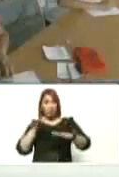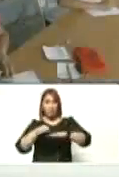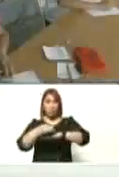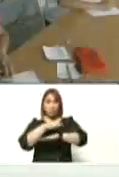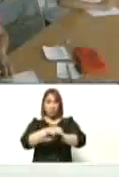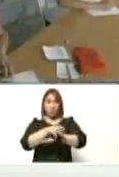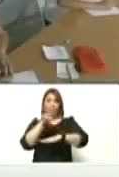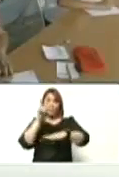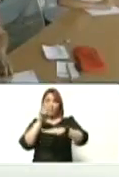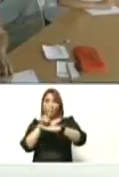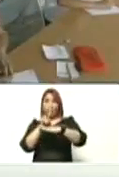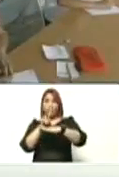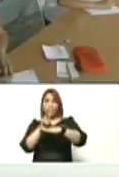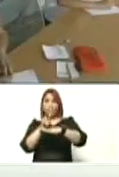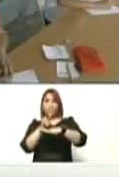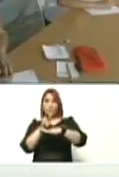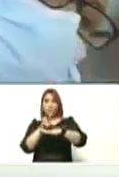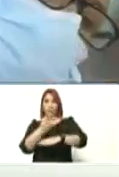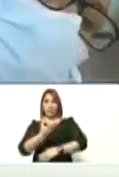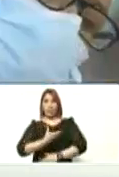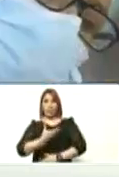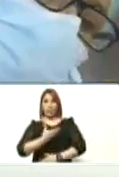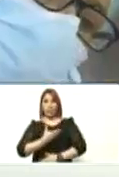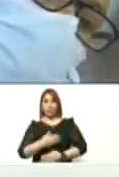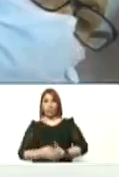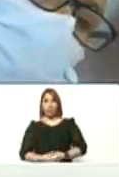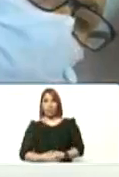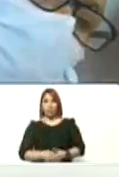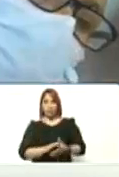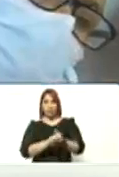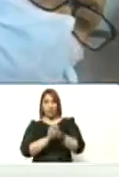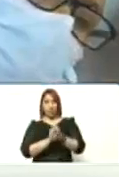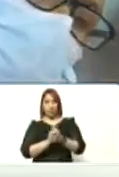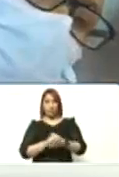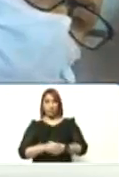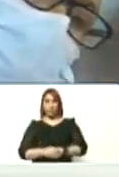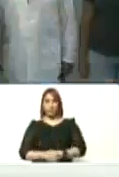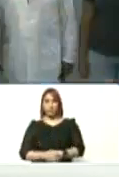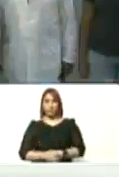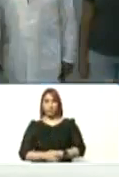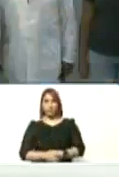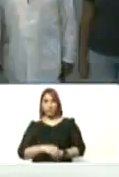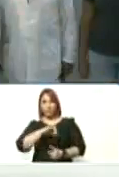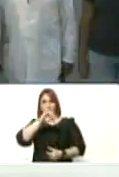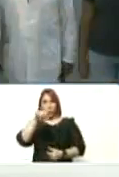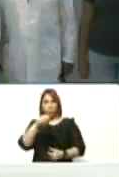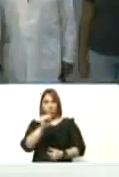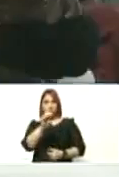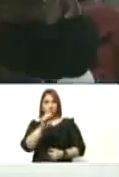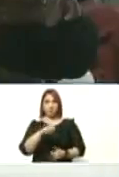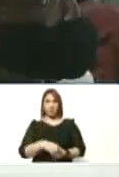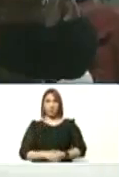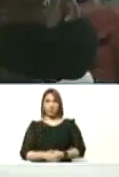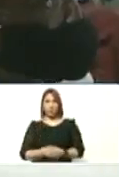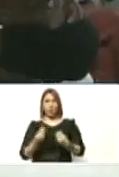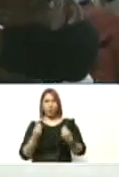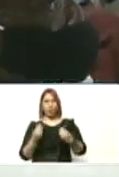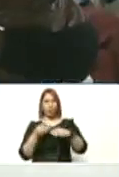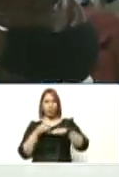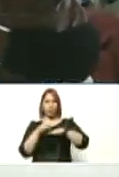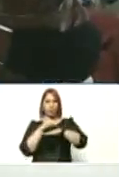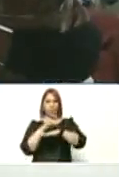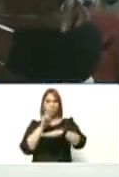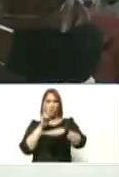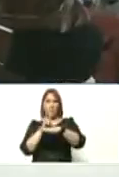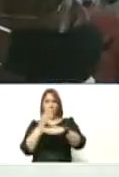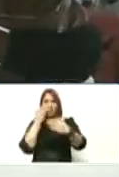Vargas el alcalde compañero Suárez ¿cómo está el municipio Vargas